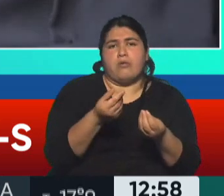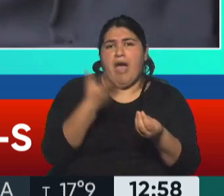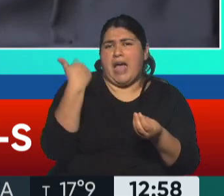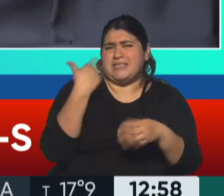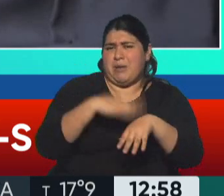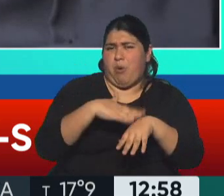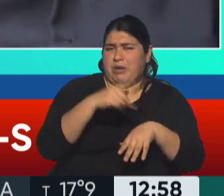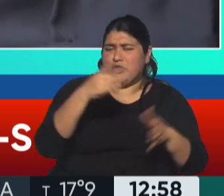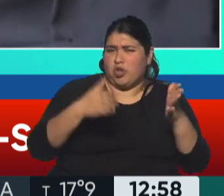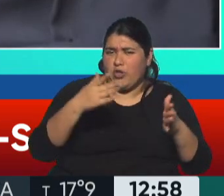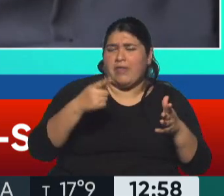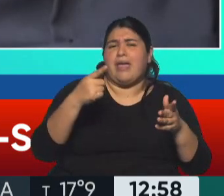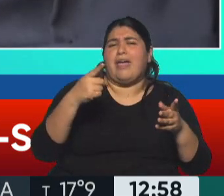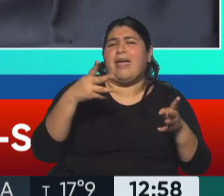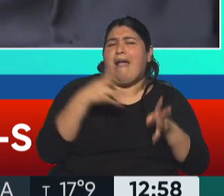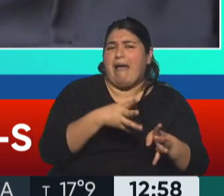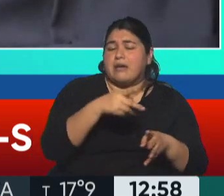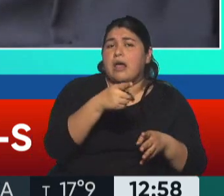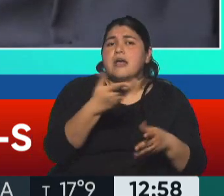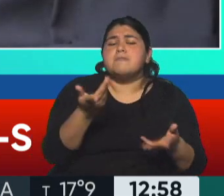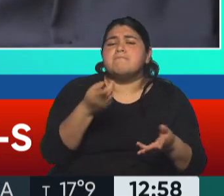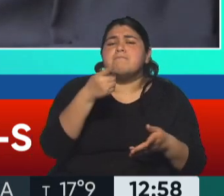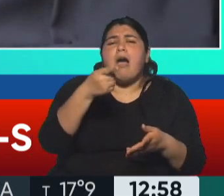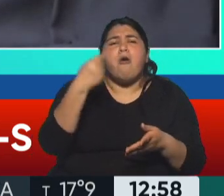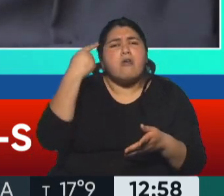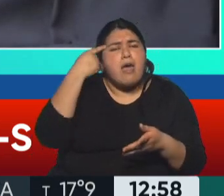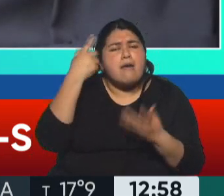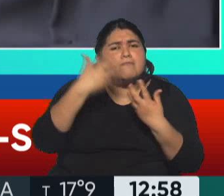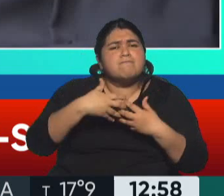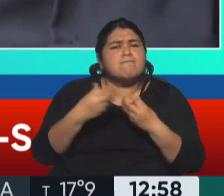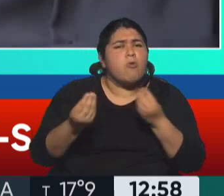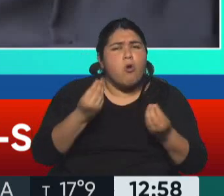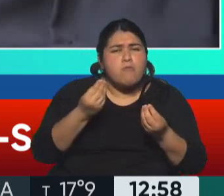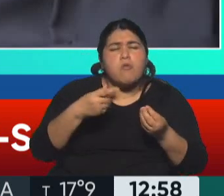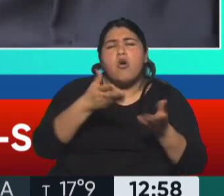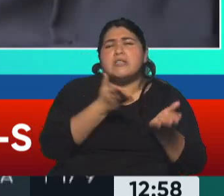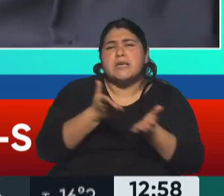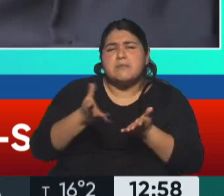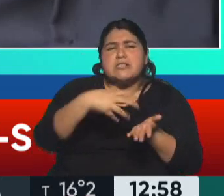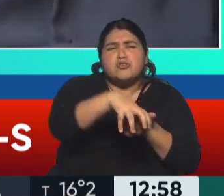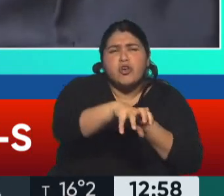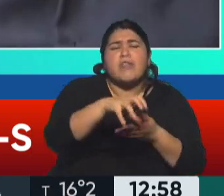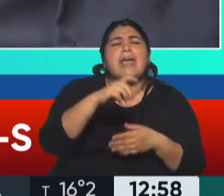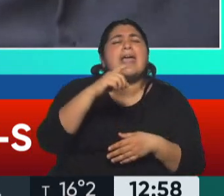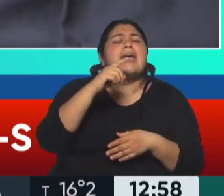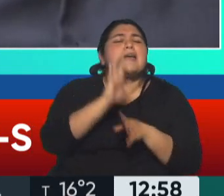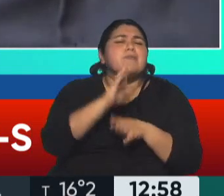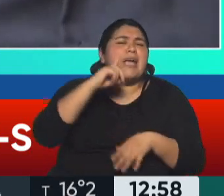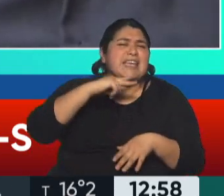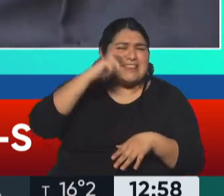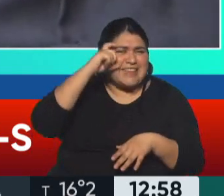atentados. ¿Qué balance se hace hoy de justamente los servicios de inteligencia y la capacidad de prevenir este